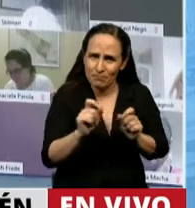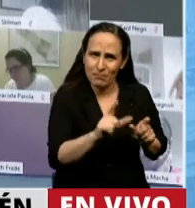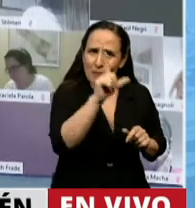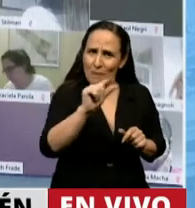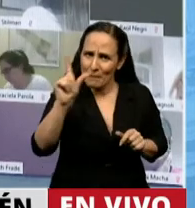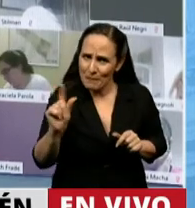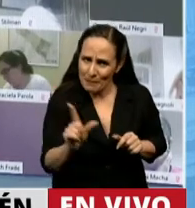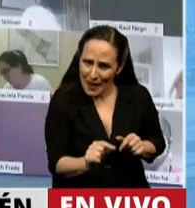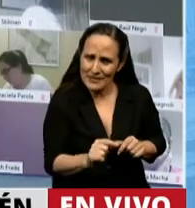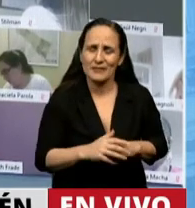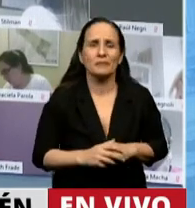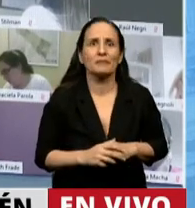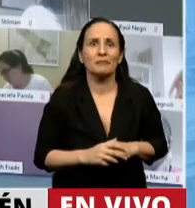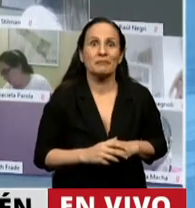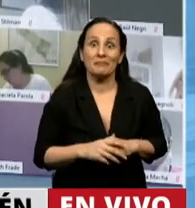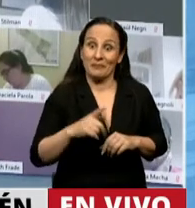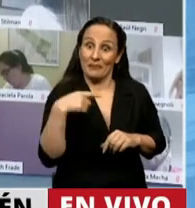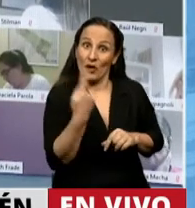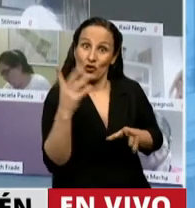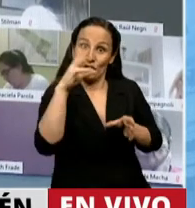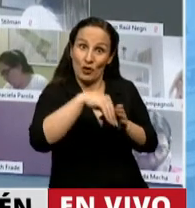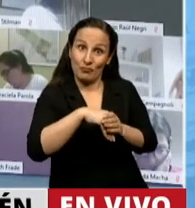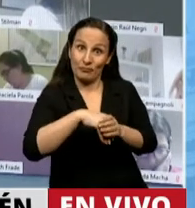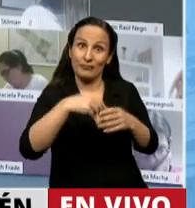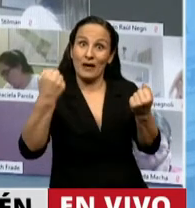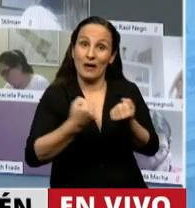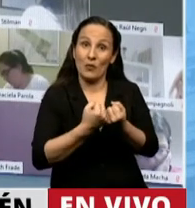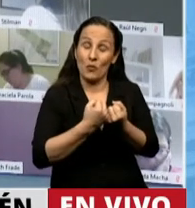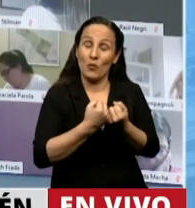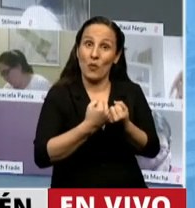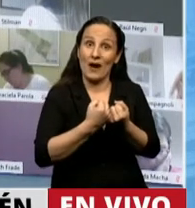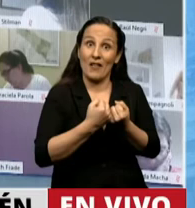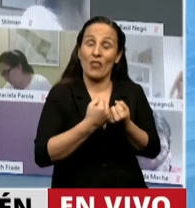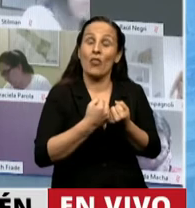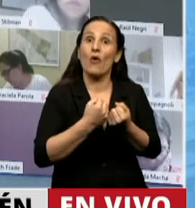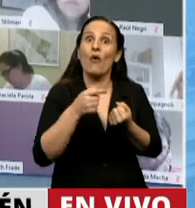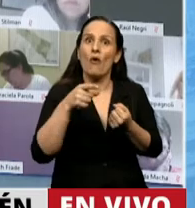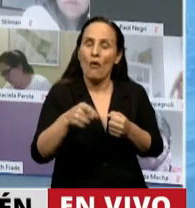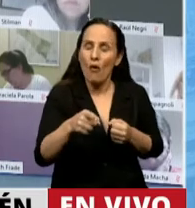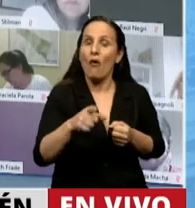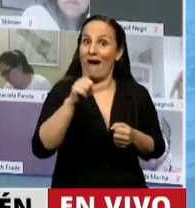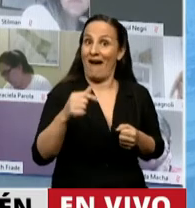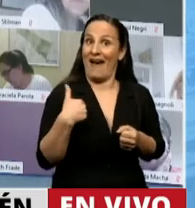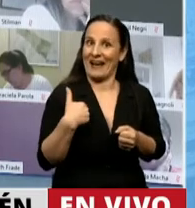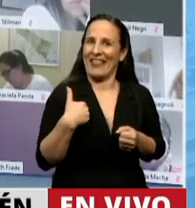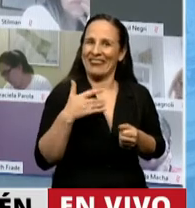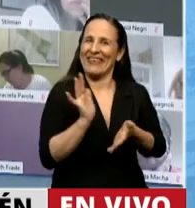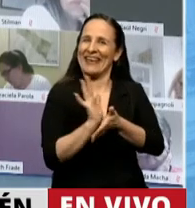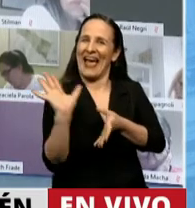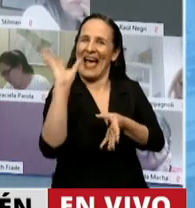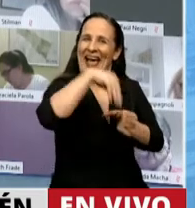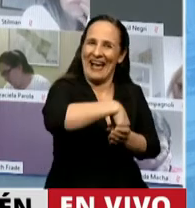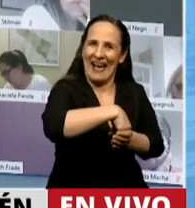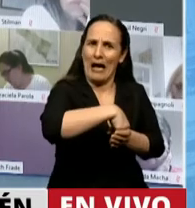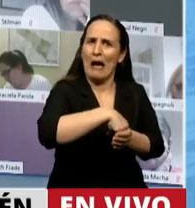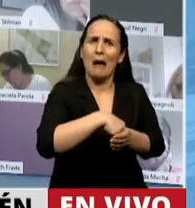del Acuerdo Escazú, nuestro país es una de la historia ambiental global porque se ocupa